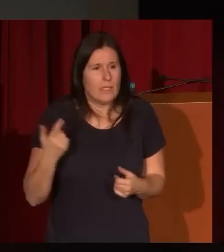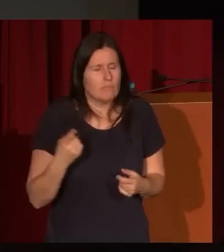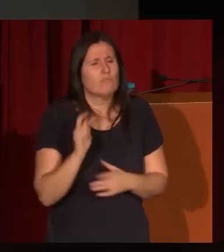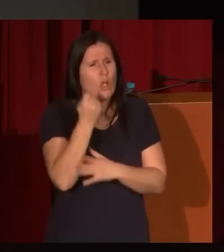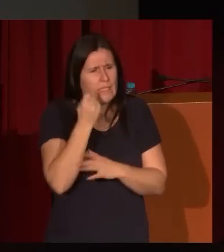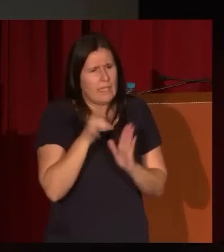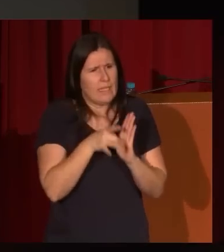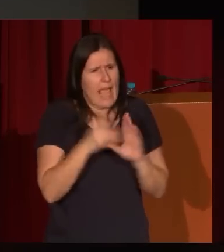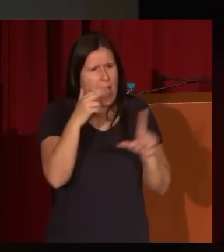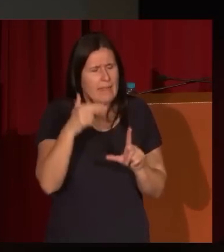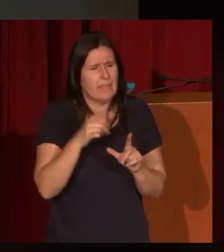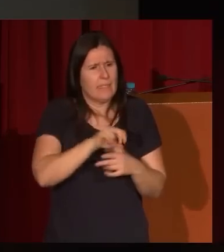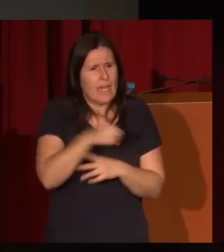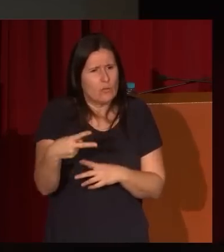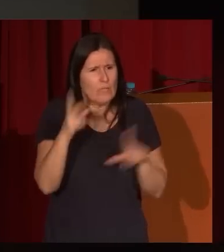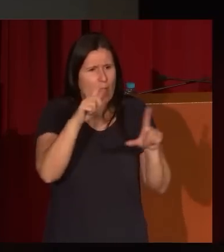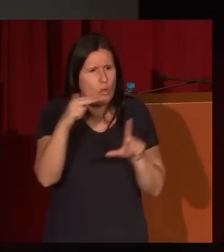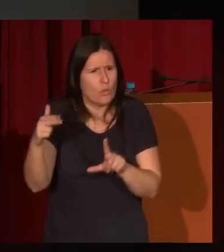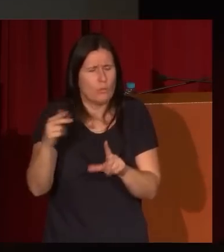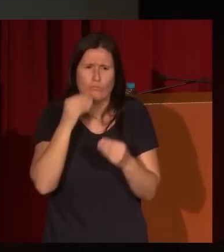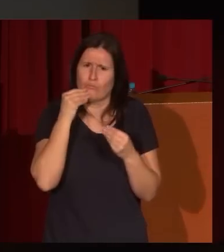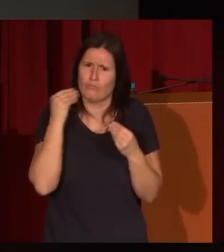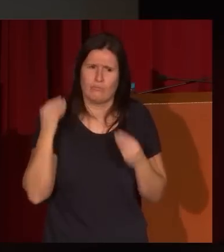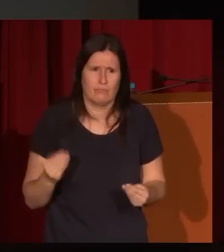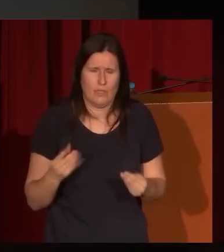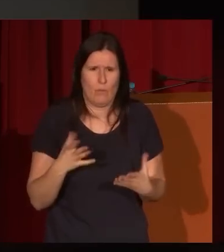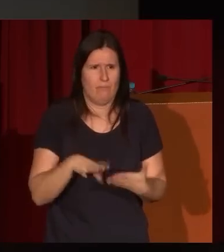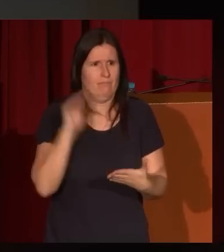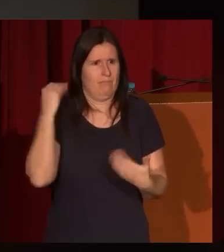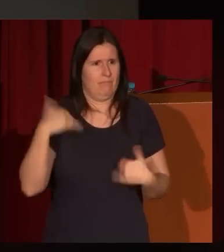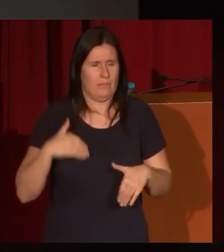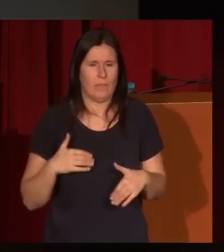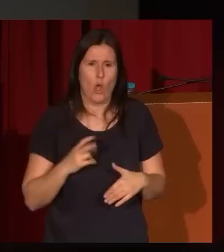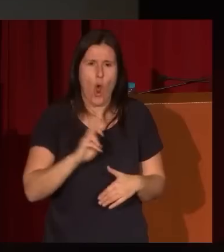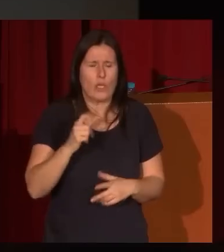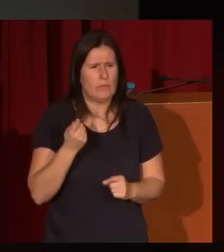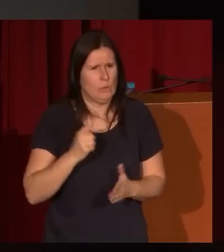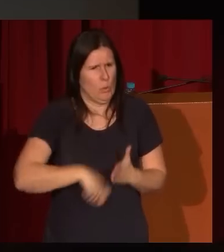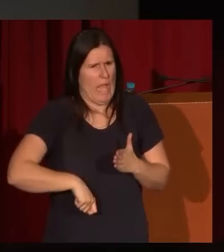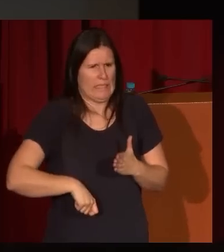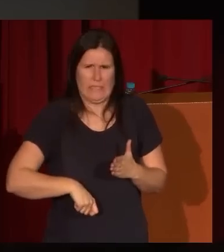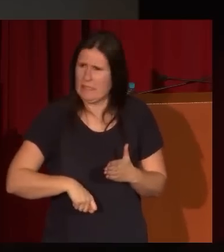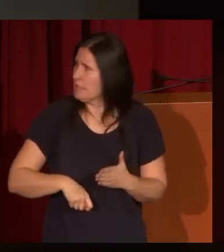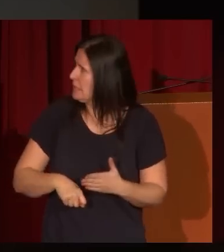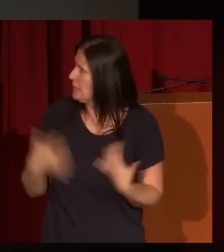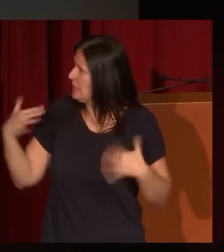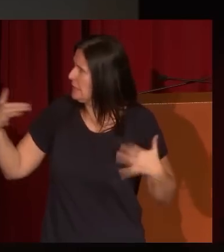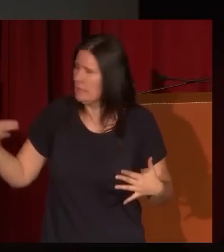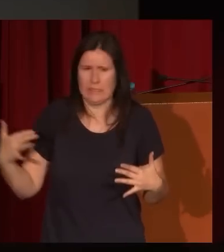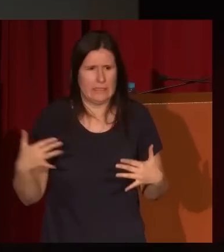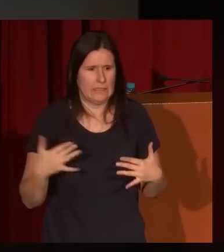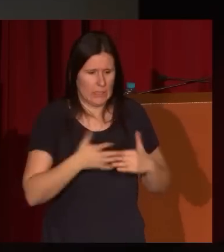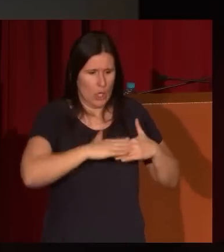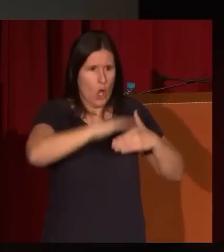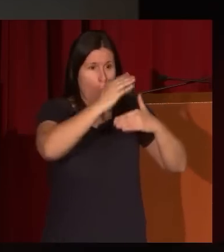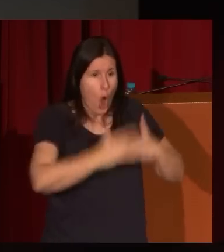caridades y resultados verdaderamente muy muy sugerentes a otras muy duras fíjese como estas estas olas casi